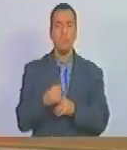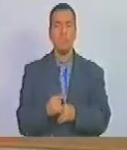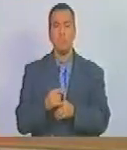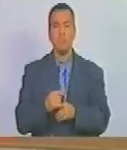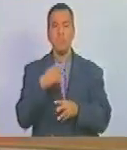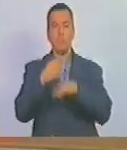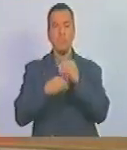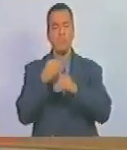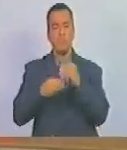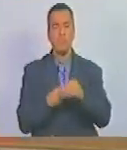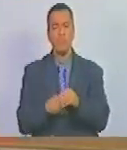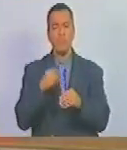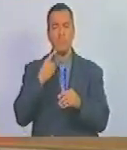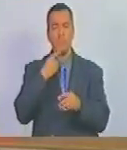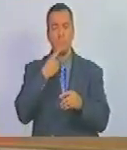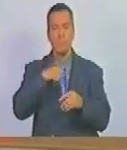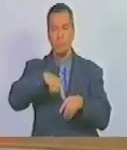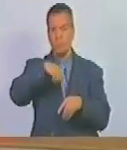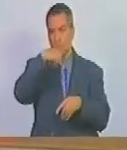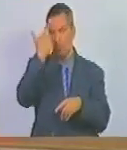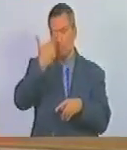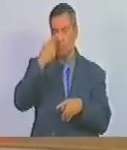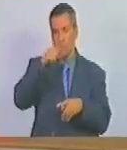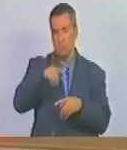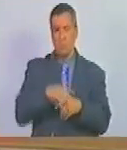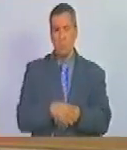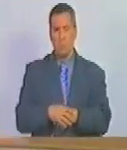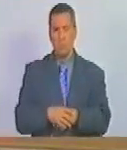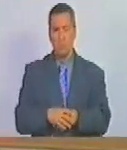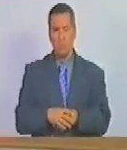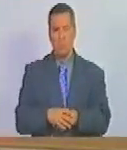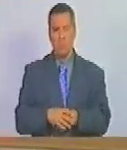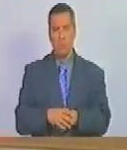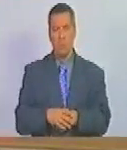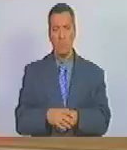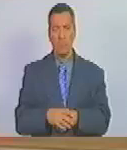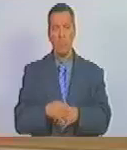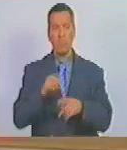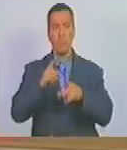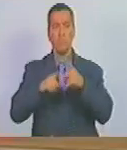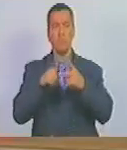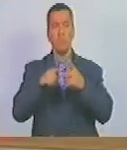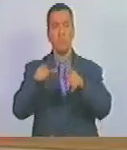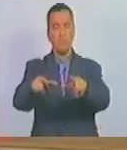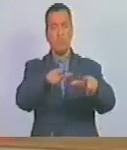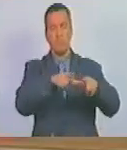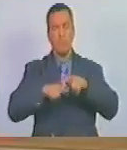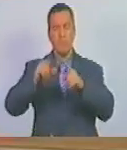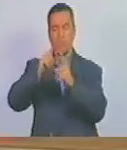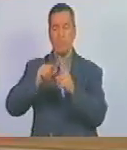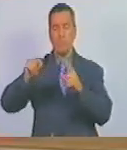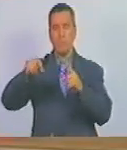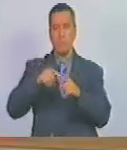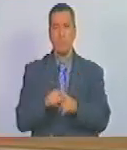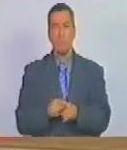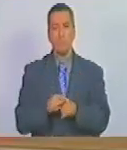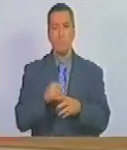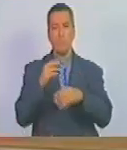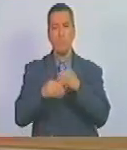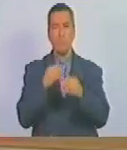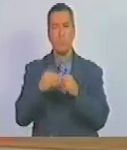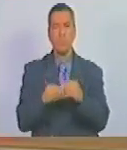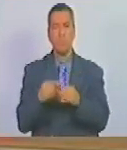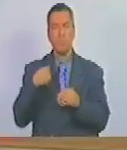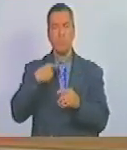han establecido un vergonzoso régimen de aparte en el territorio palestino ocupado